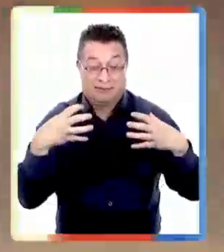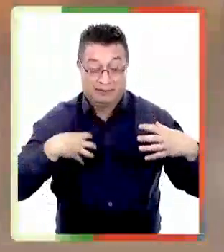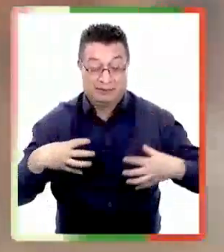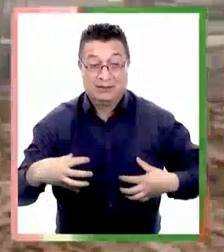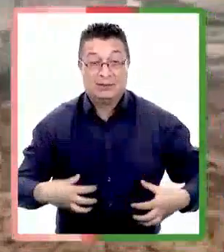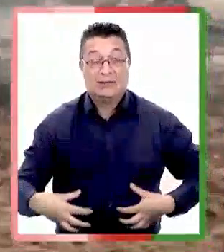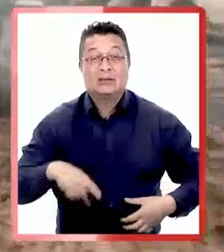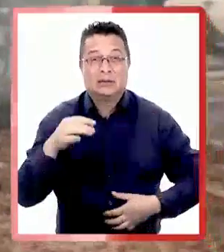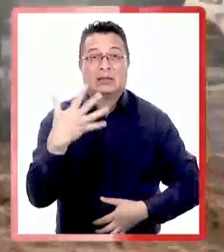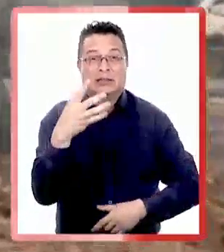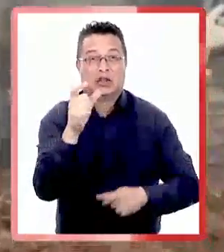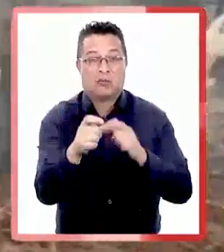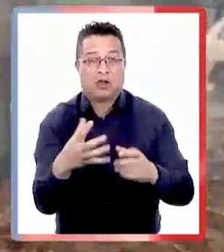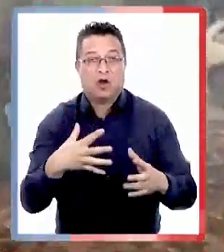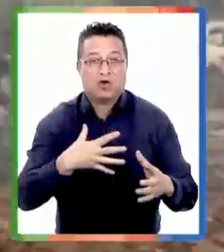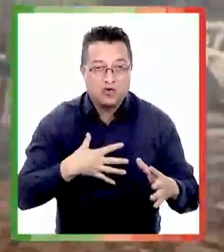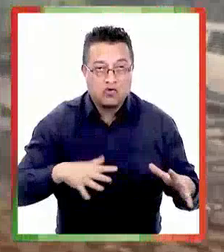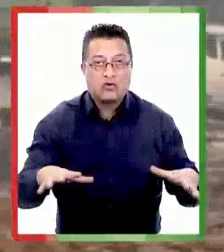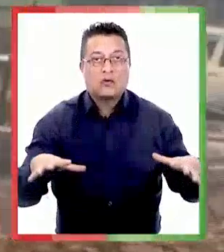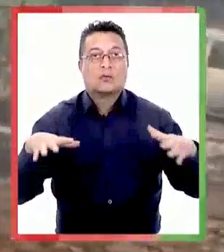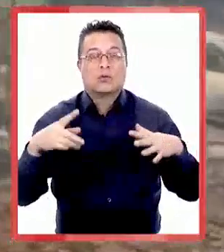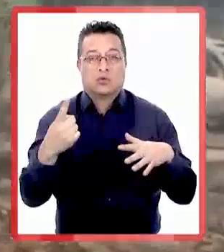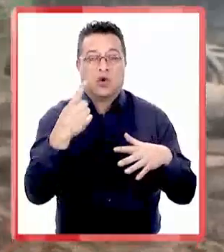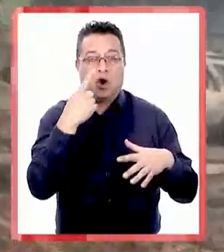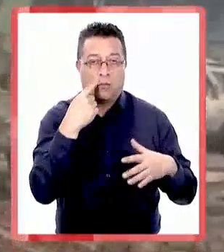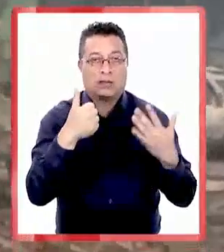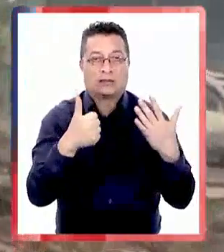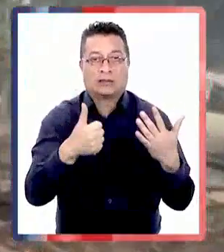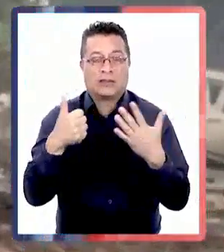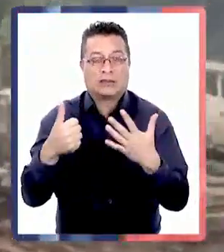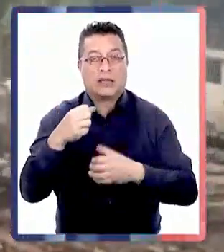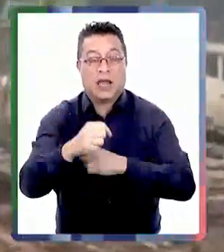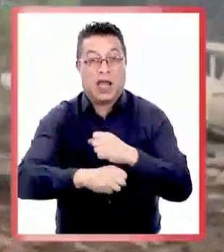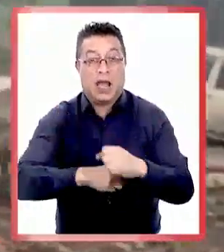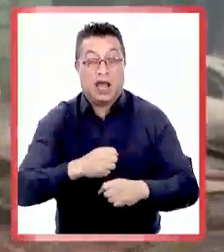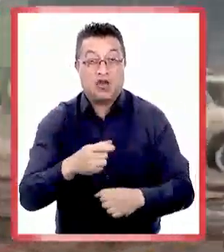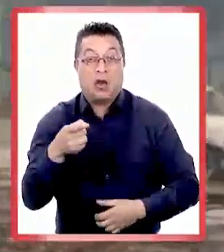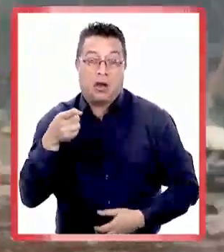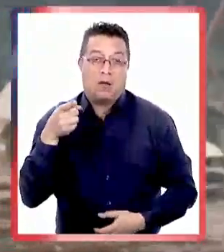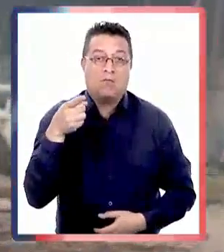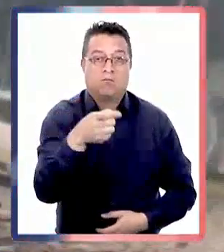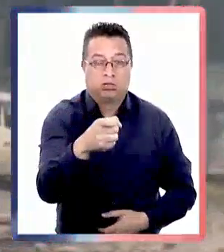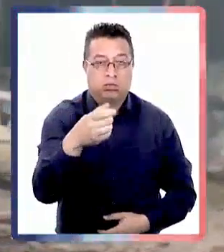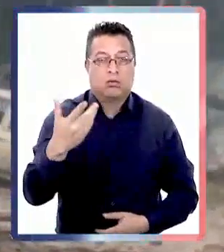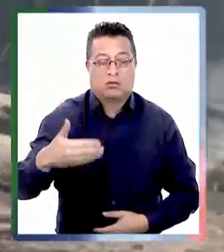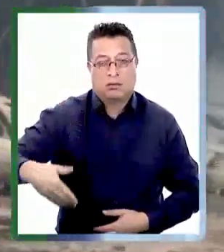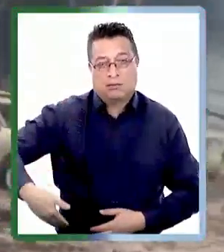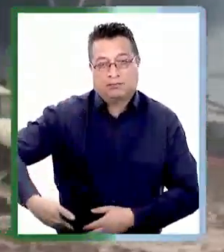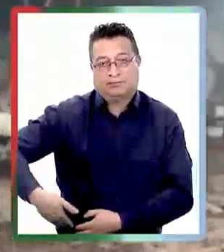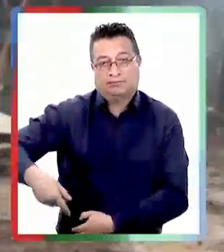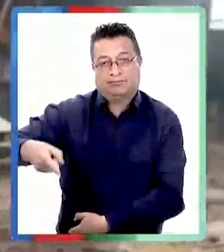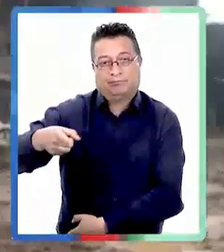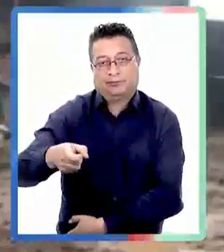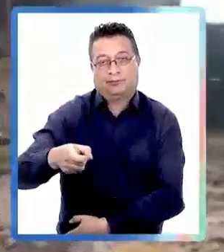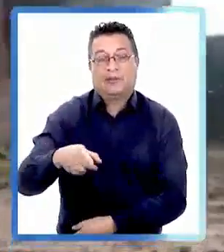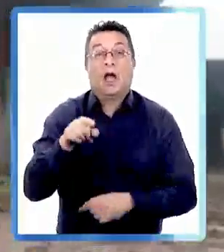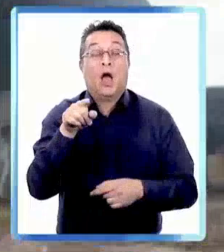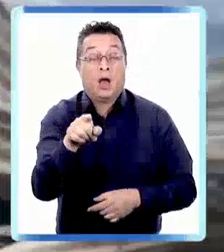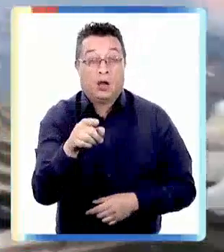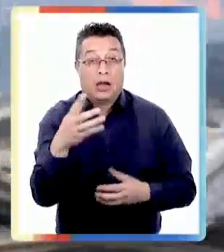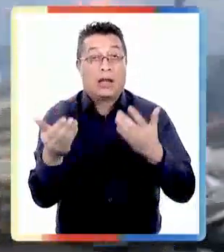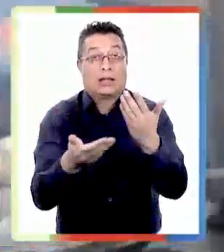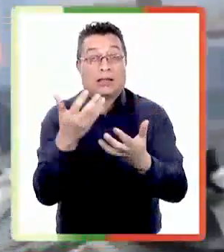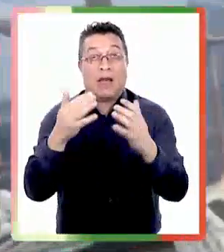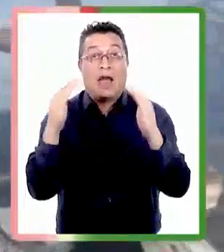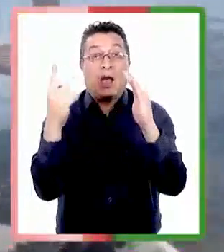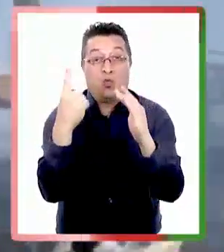camuflaje intimidaron a 5 personas y a una de ellas un hombre de 66 años le dispararon en la cadera los